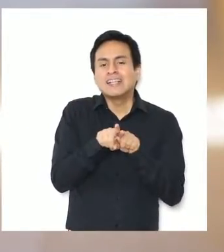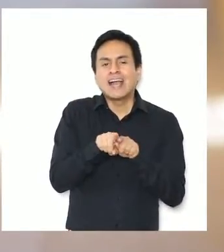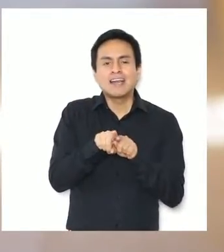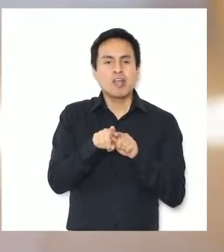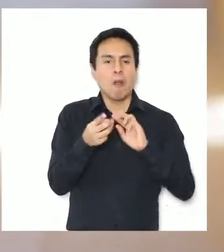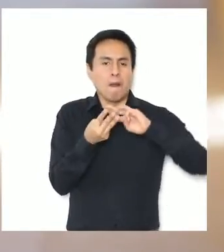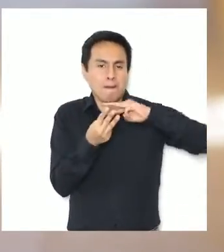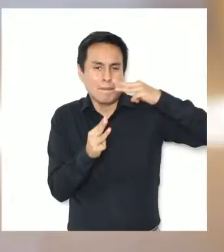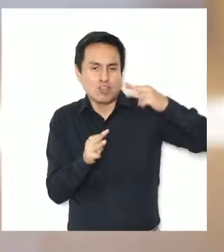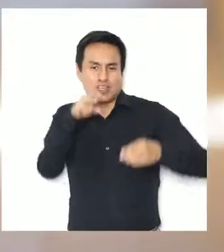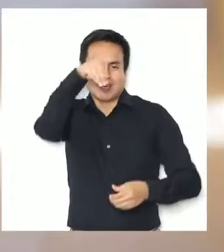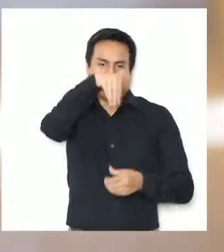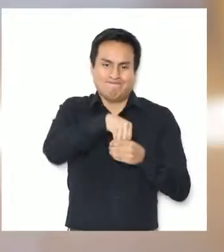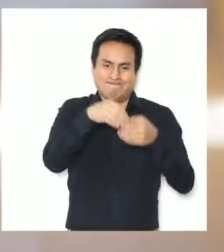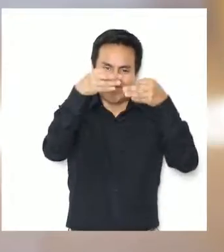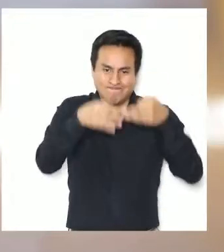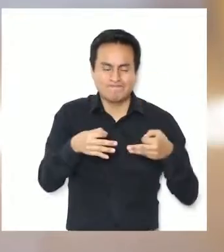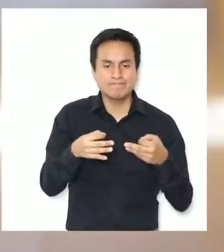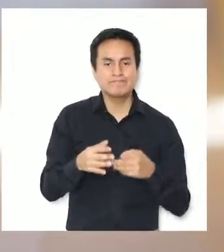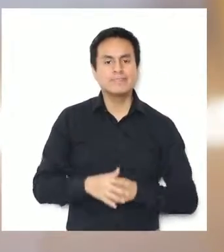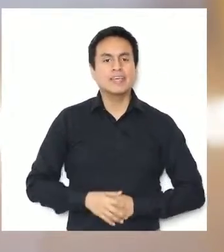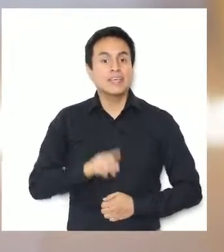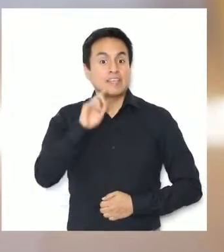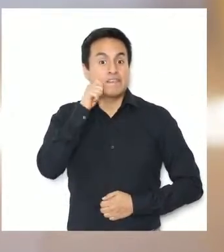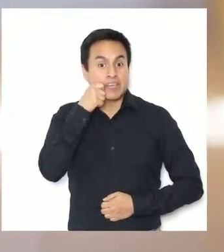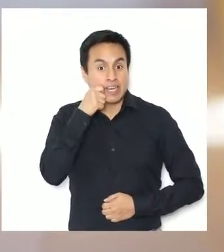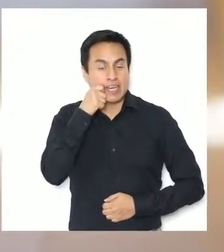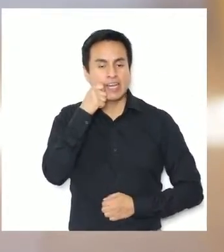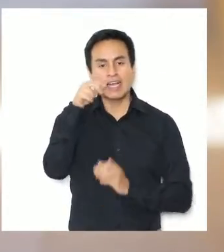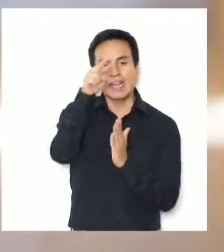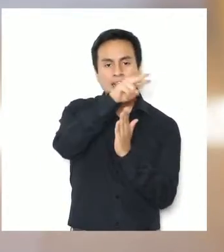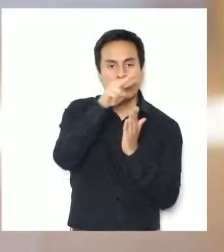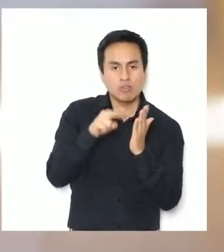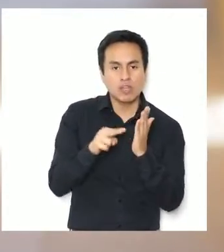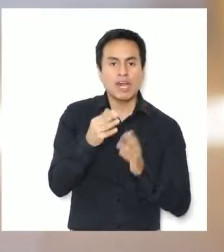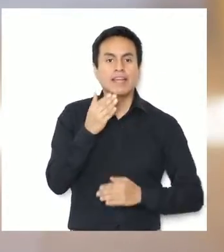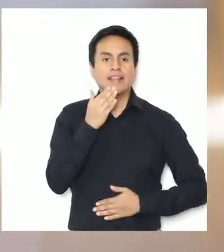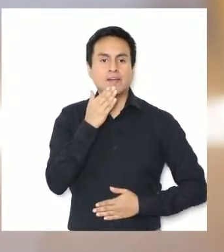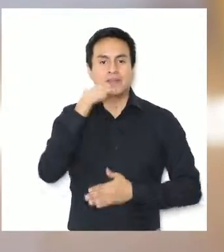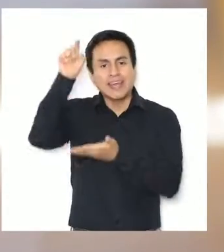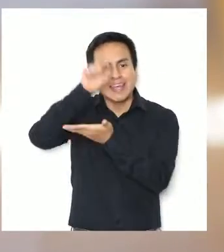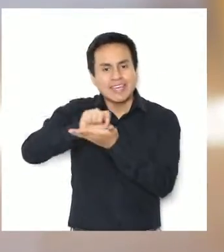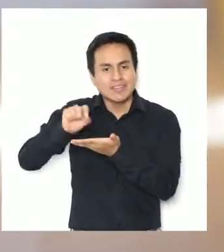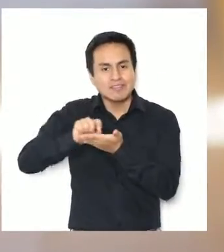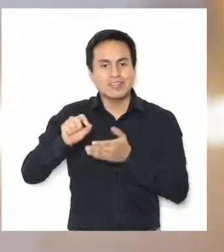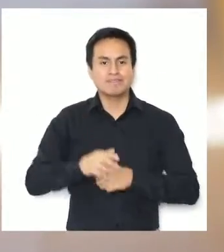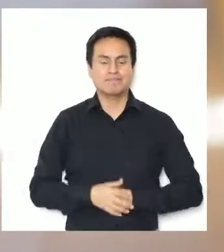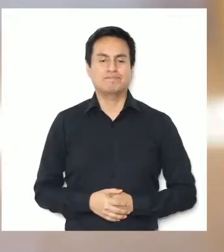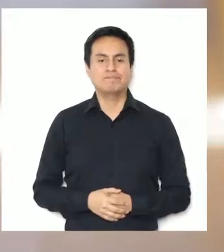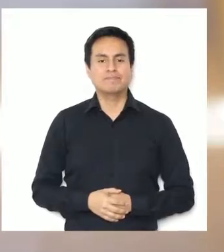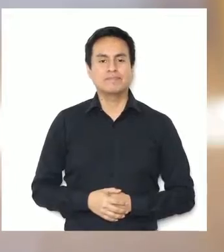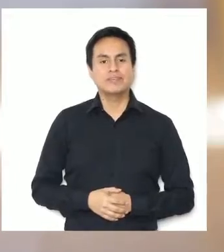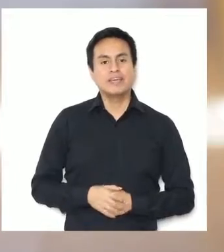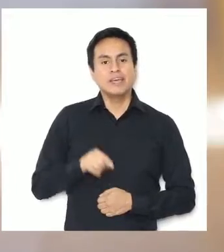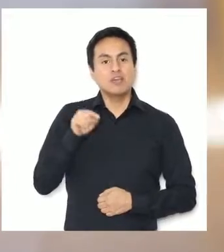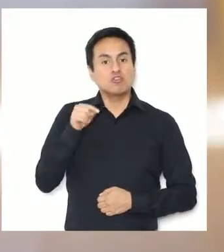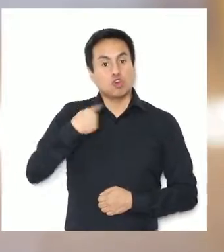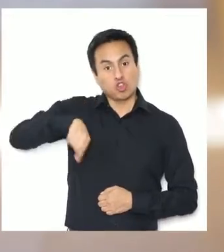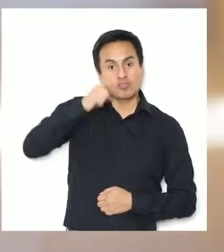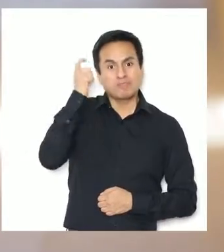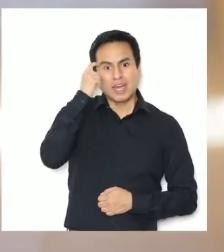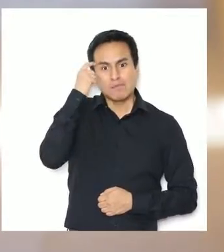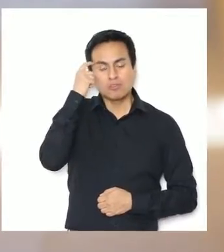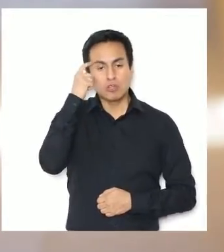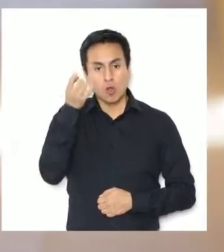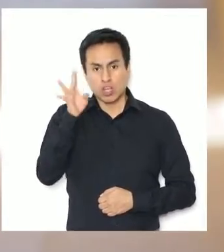para hacerlo una metodología que involucra la lectura, pero también la escritura. Porque la idea